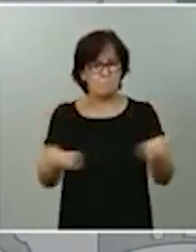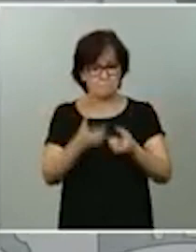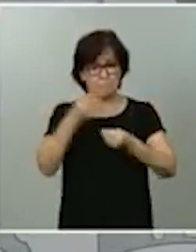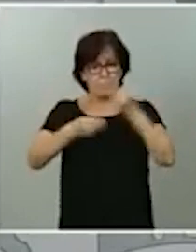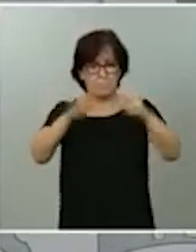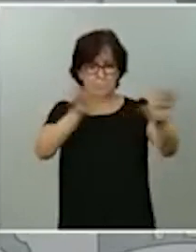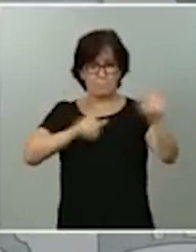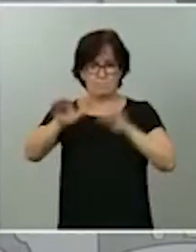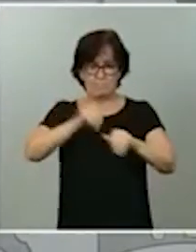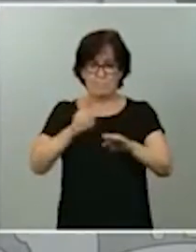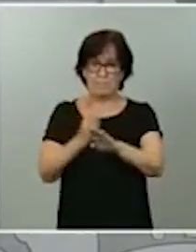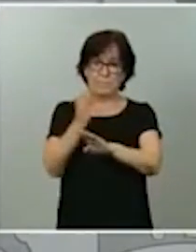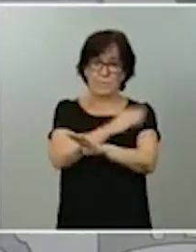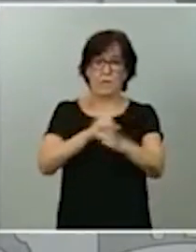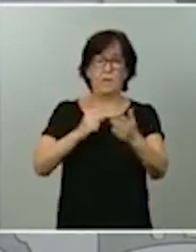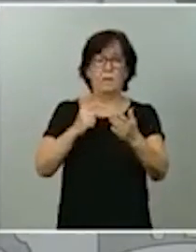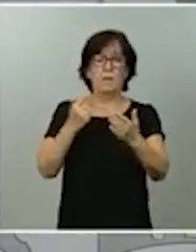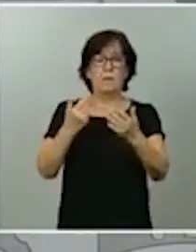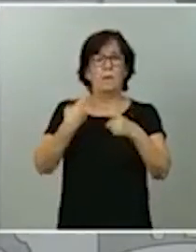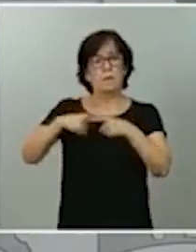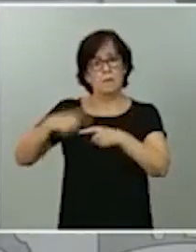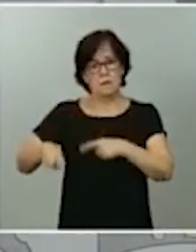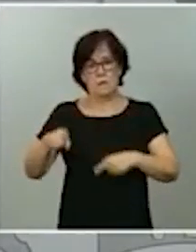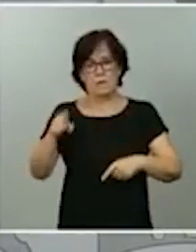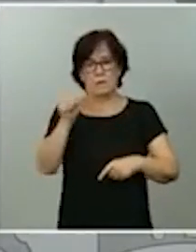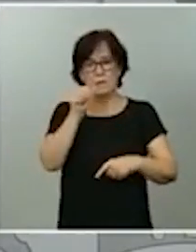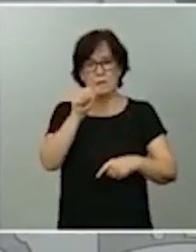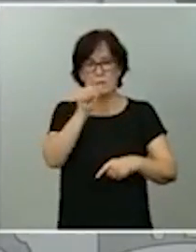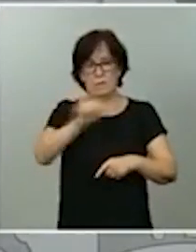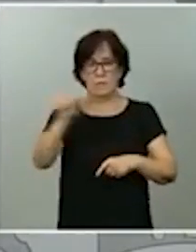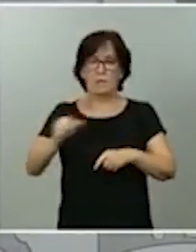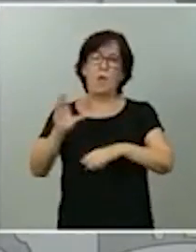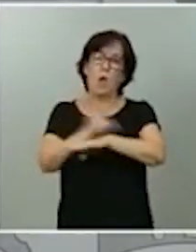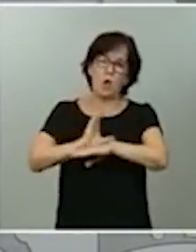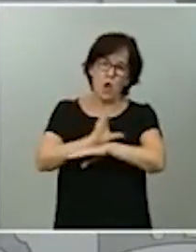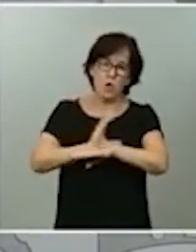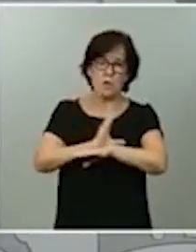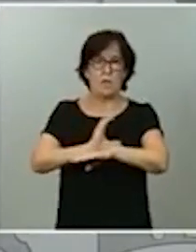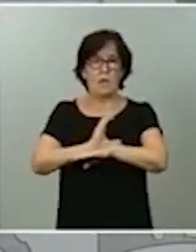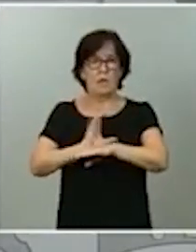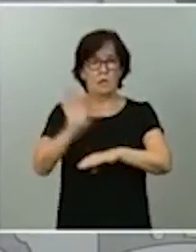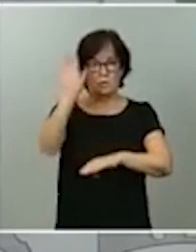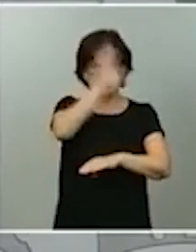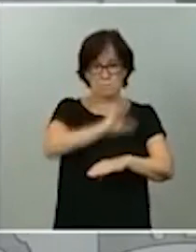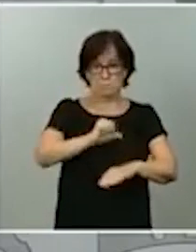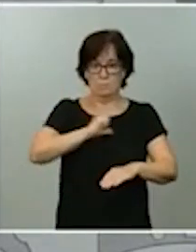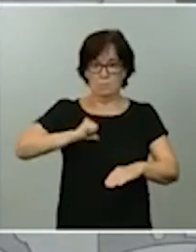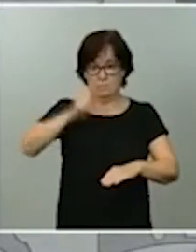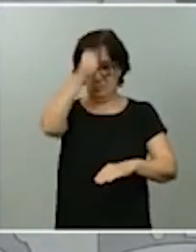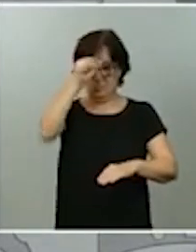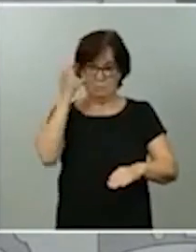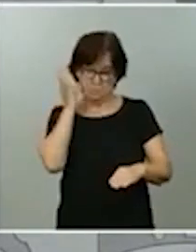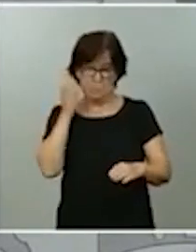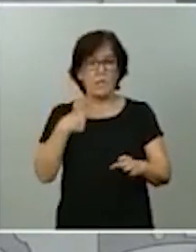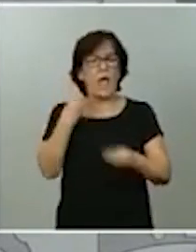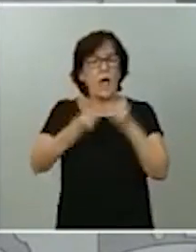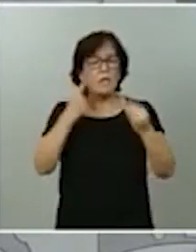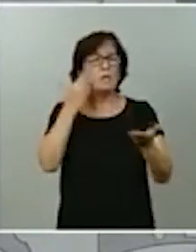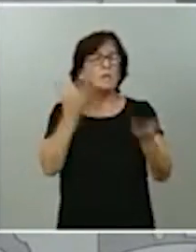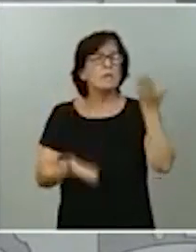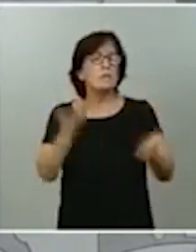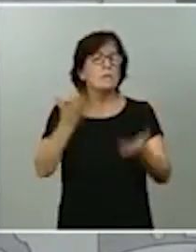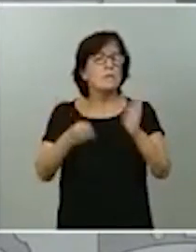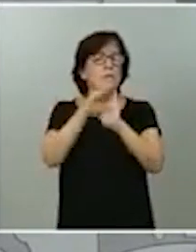las distintas semanas con los consejeros y consejeras autonómicos y haciendo balance de las medidas implementadas. Con datos